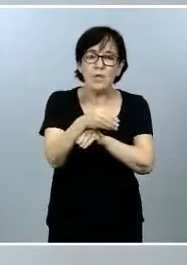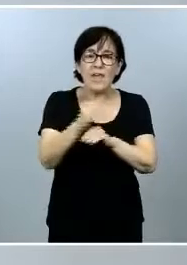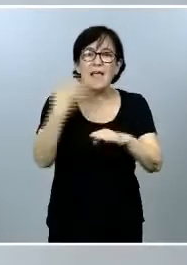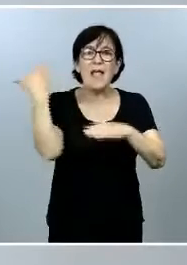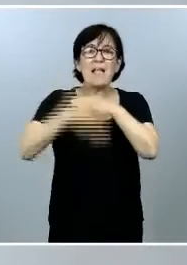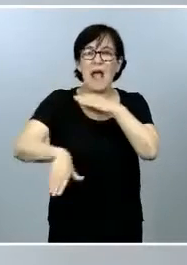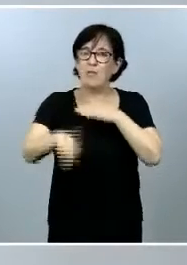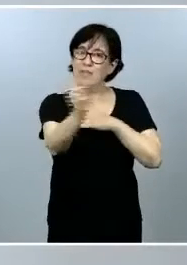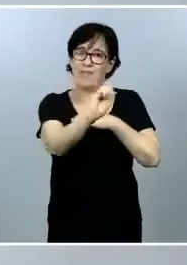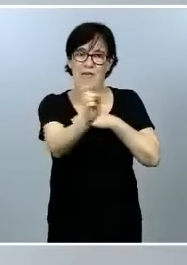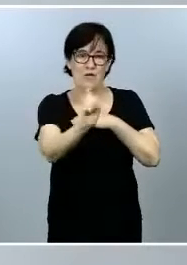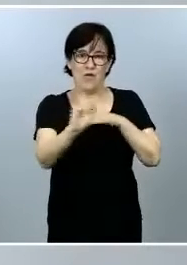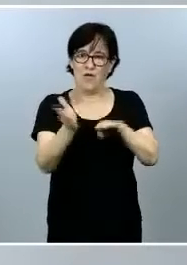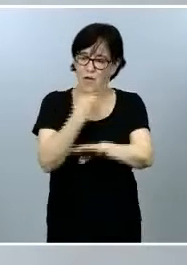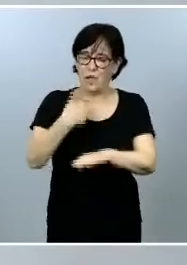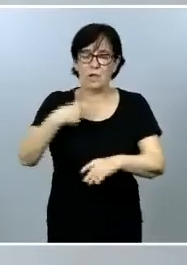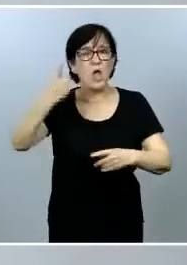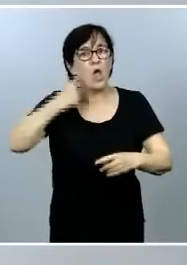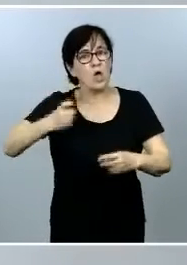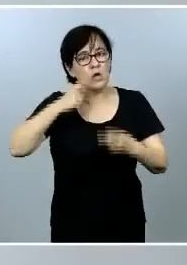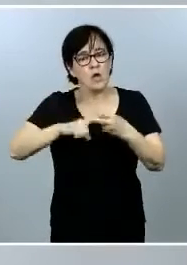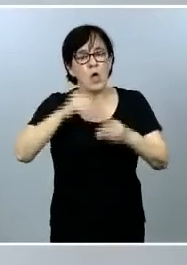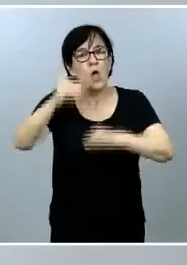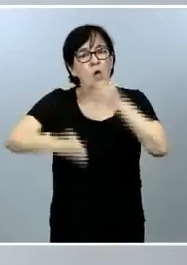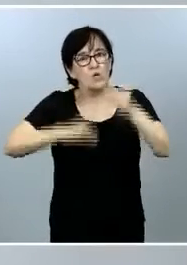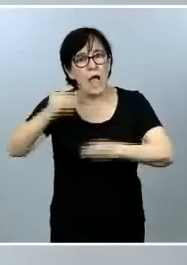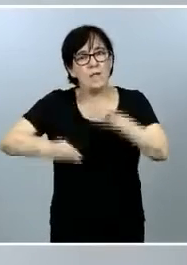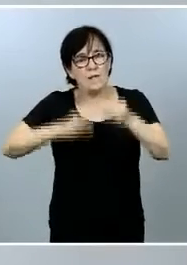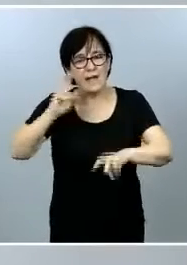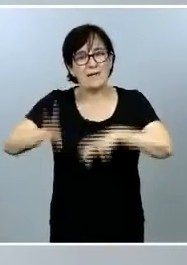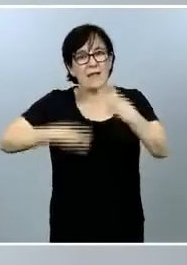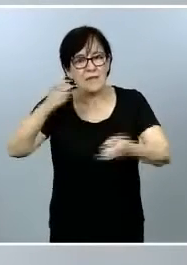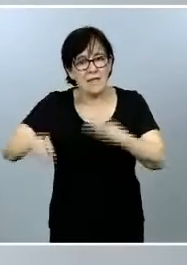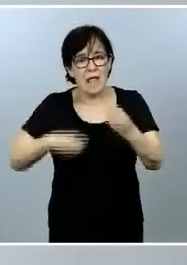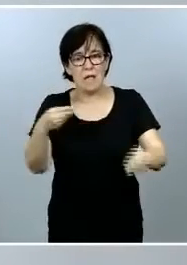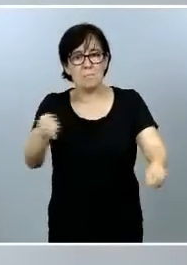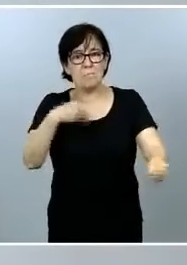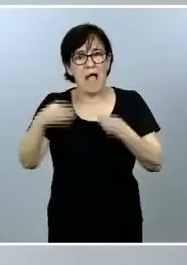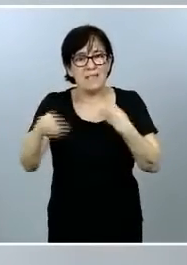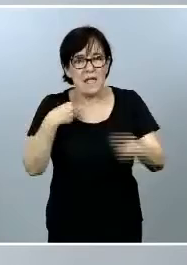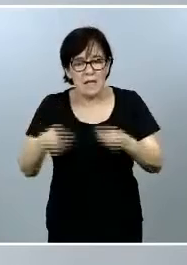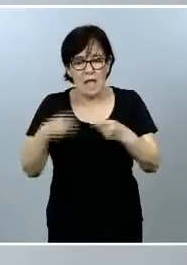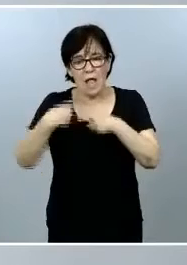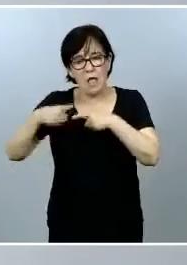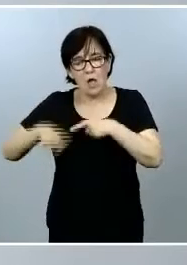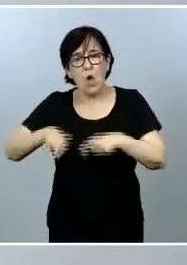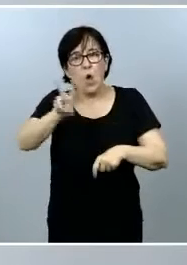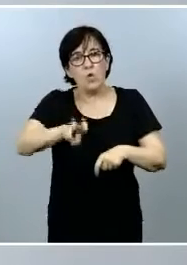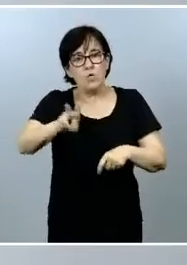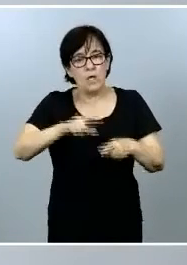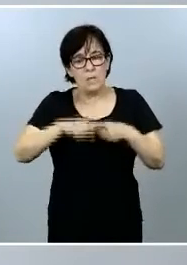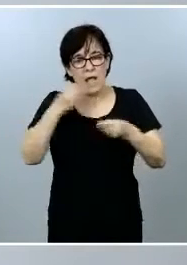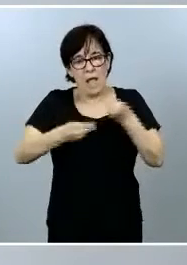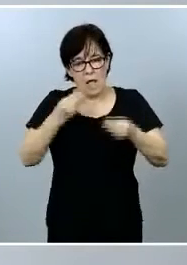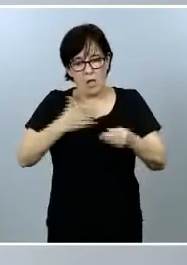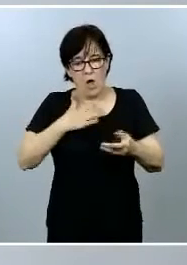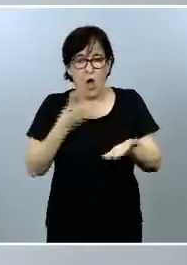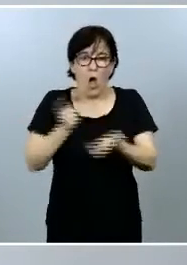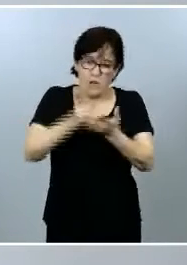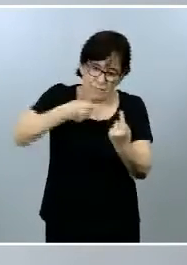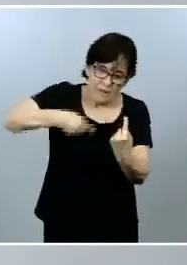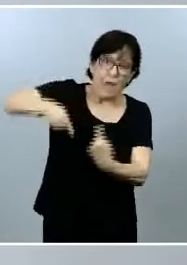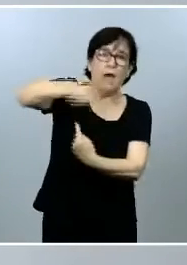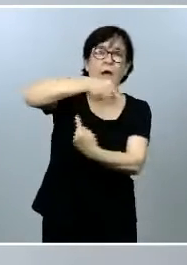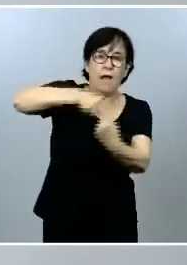que nos acostumbremos a hablar de usar, reusar, reciclar materiales, materiales, materiales útiles para la cadena de valor de nuevo y no tanto